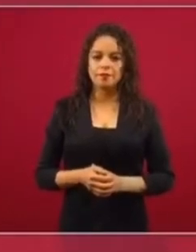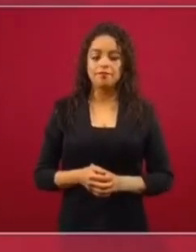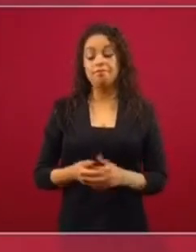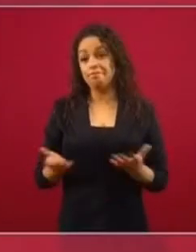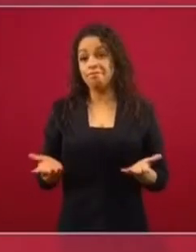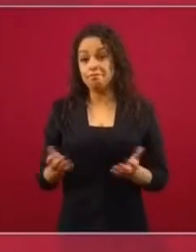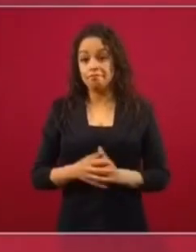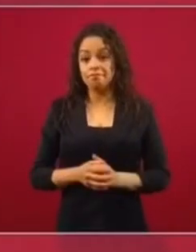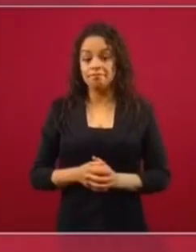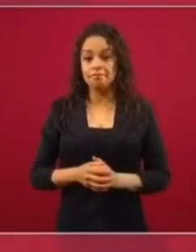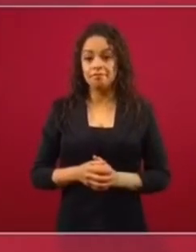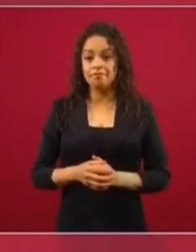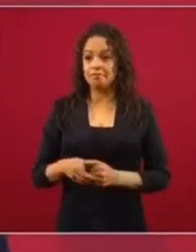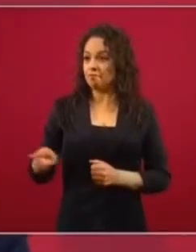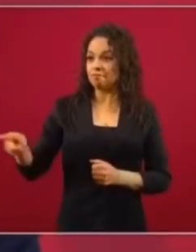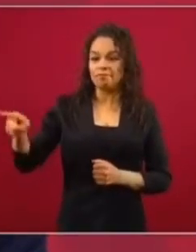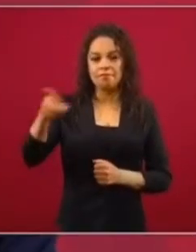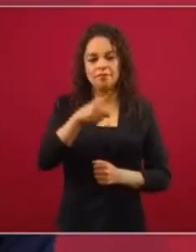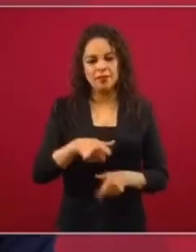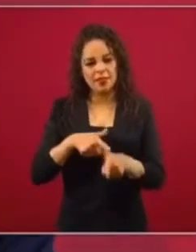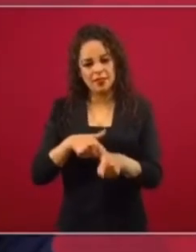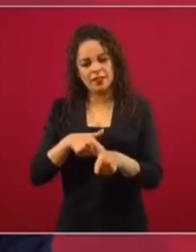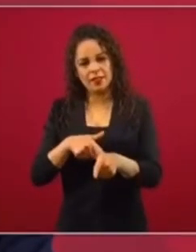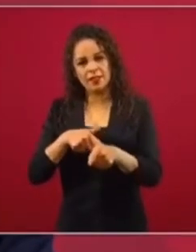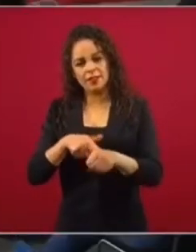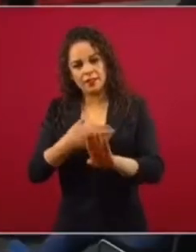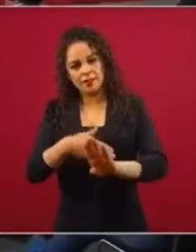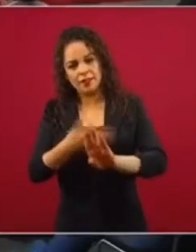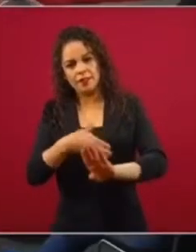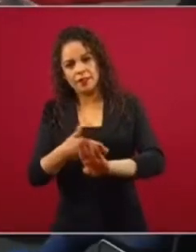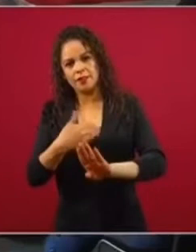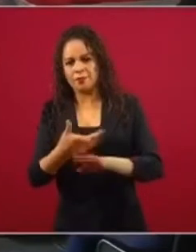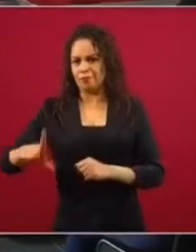debilitar a nuestro gobierno.